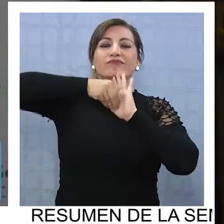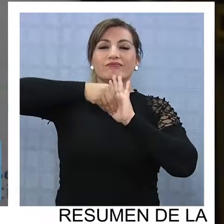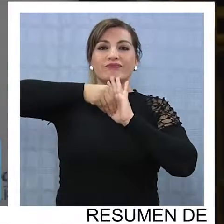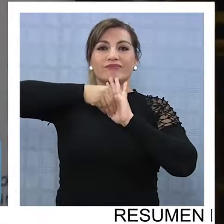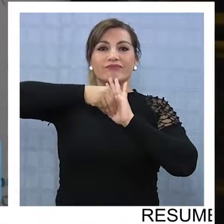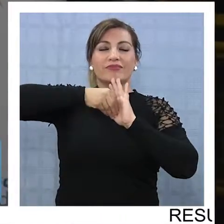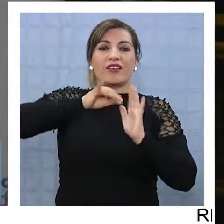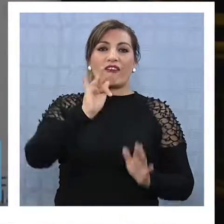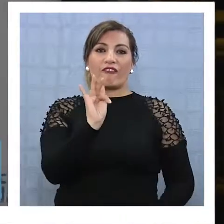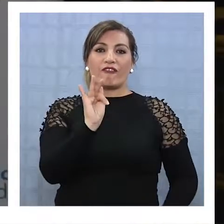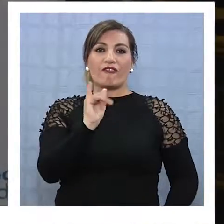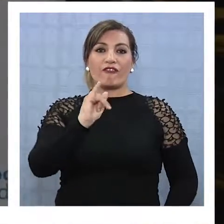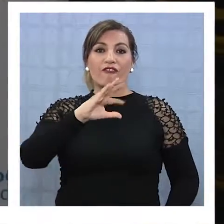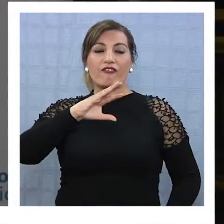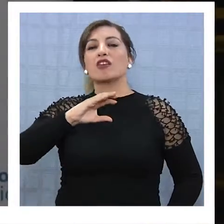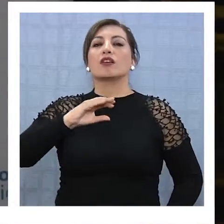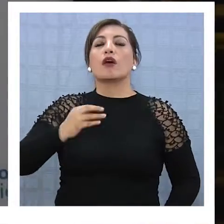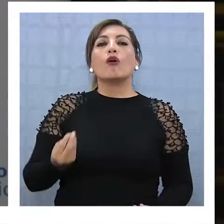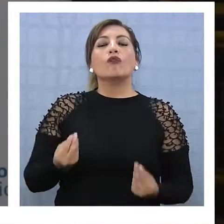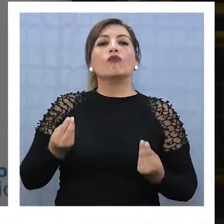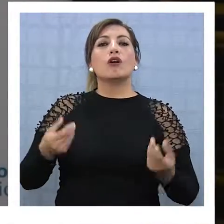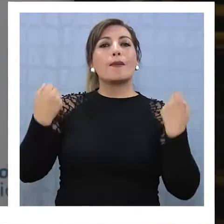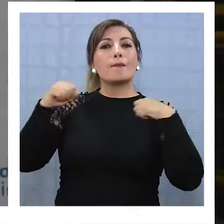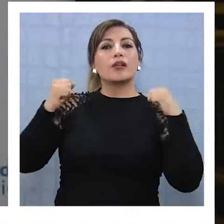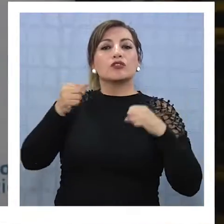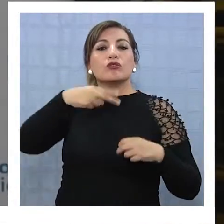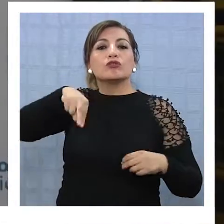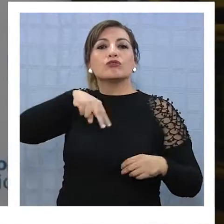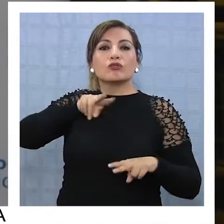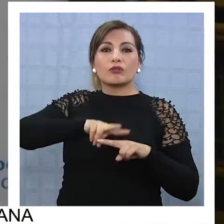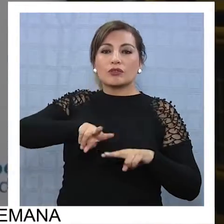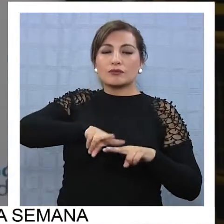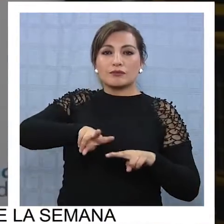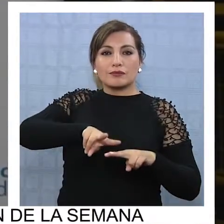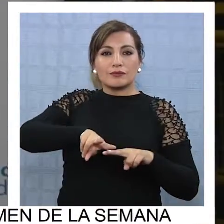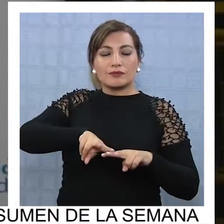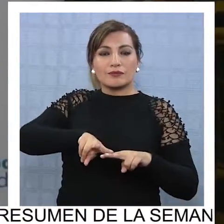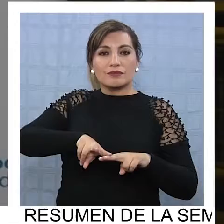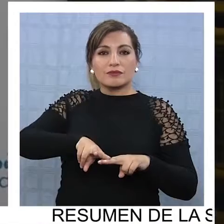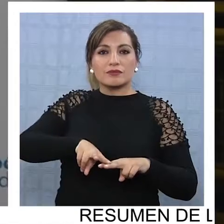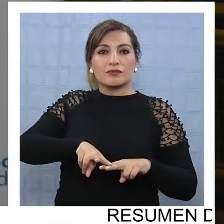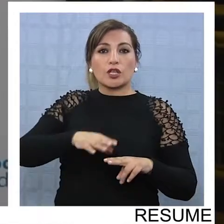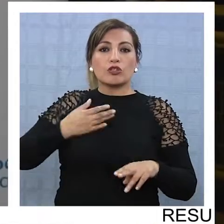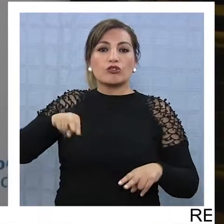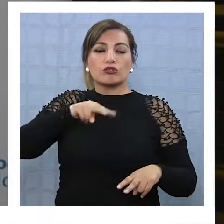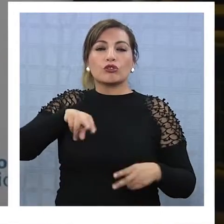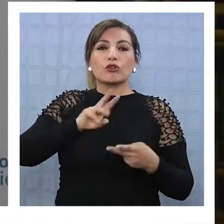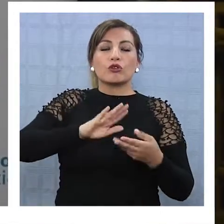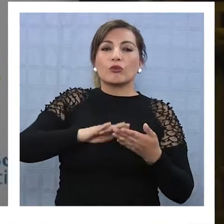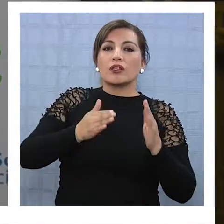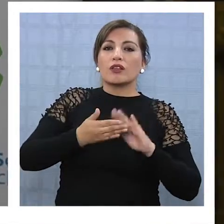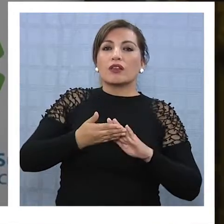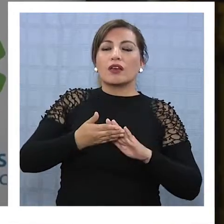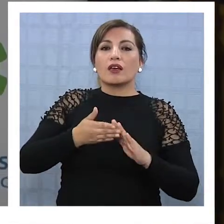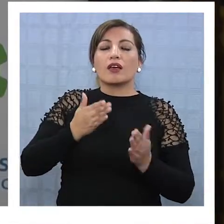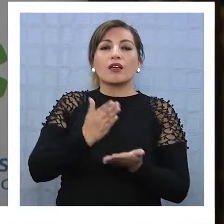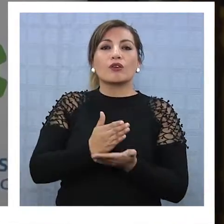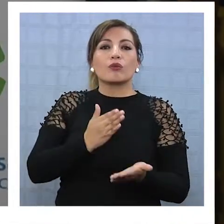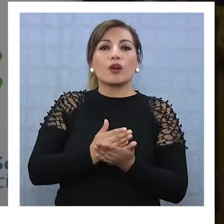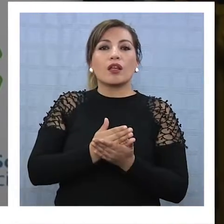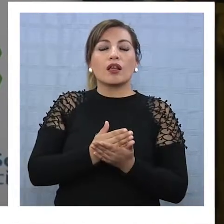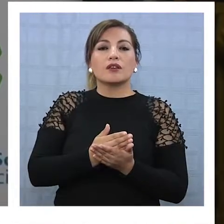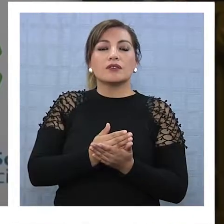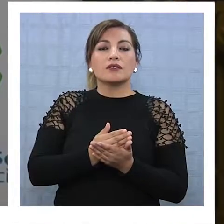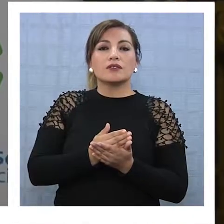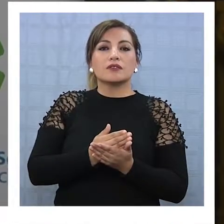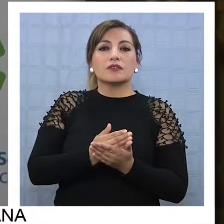proyecto FIC porque en realidad daba cuenta como de las buenas prácticas que se había estado haciendo como comunidad escolar, como